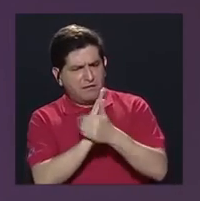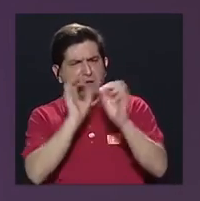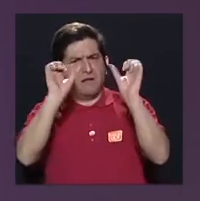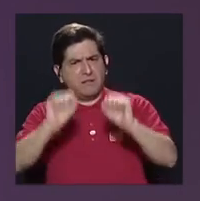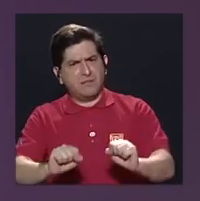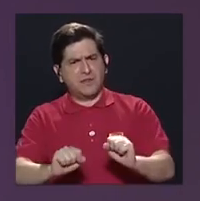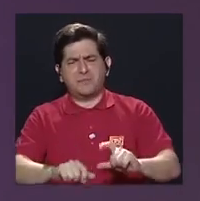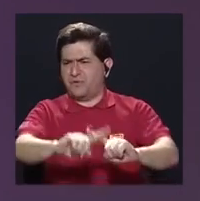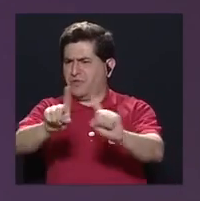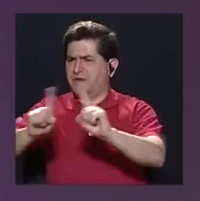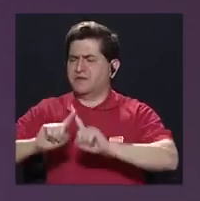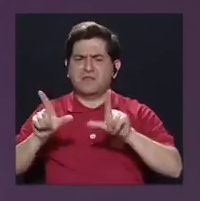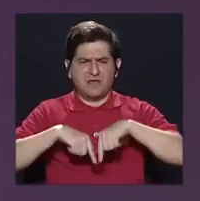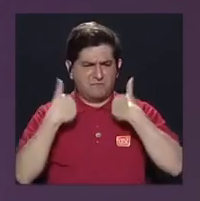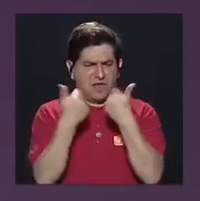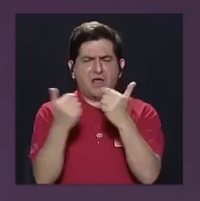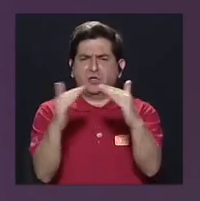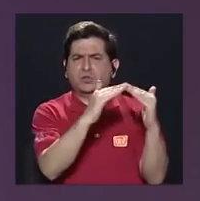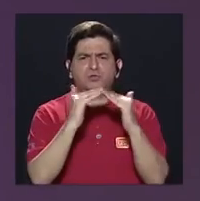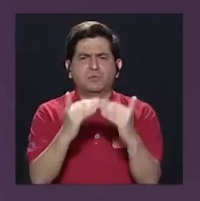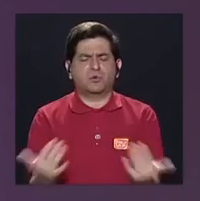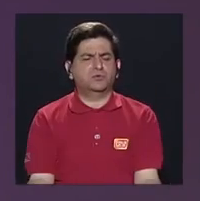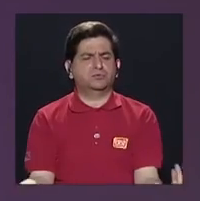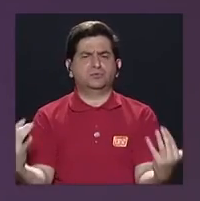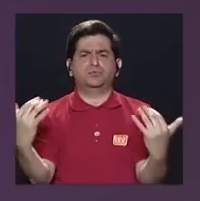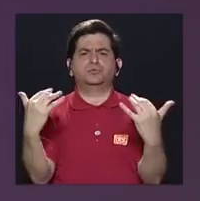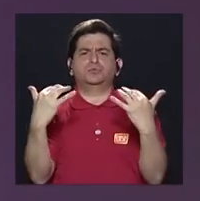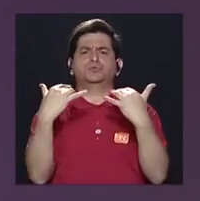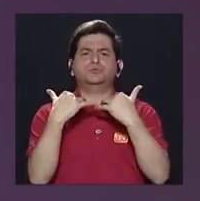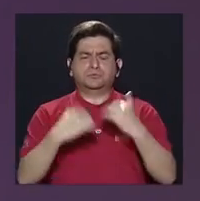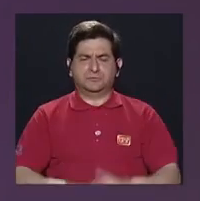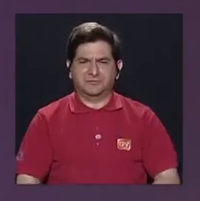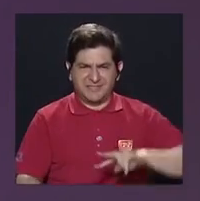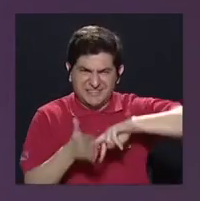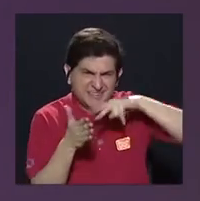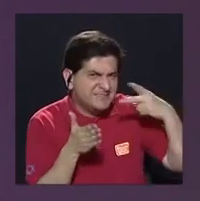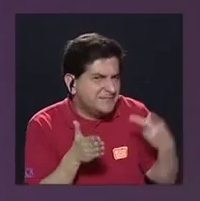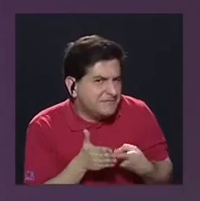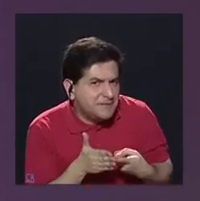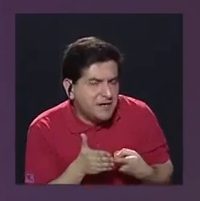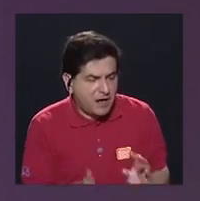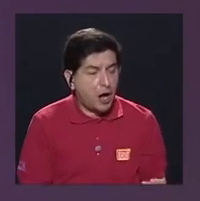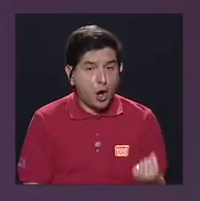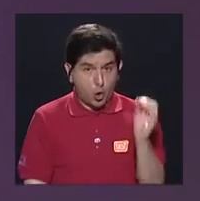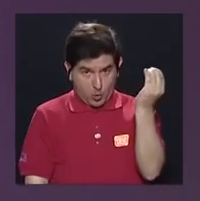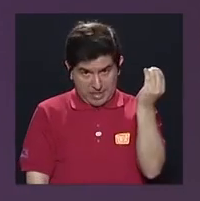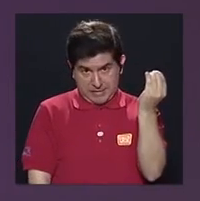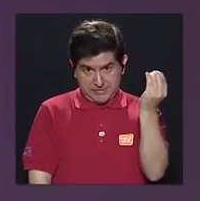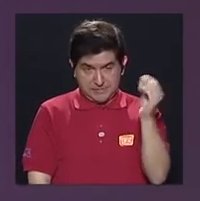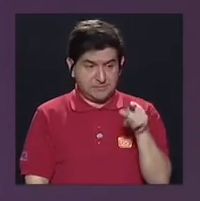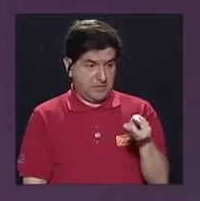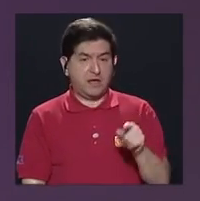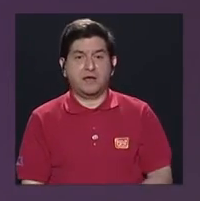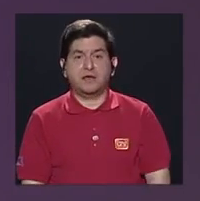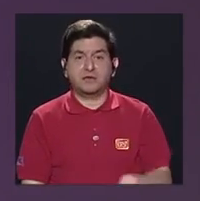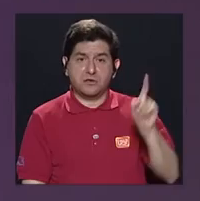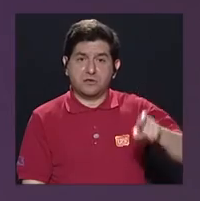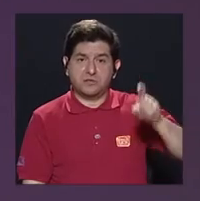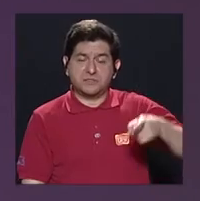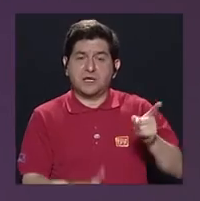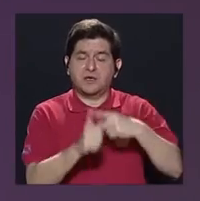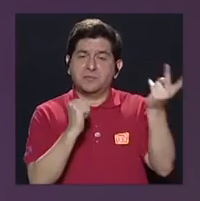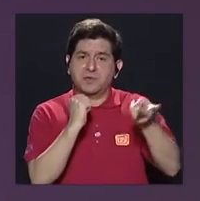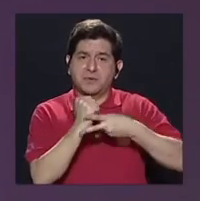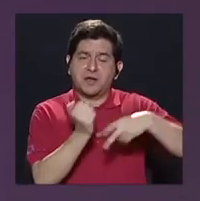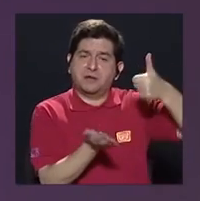atraer a diferentes sectores de la población. Estamos hablando de jóvenes que tienen que ejercer el voto por